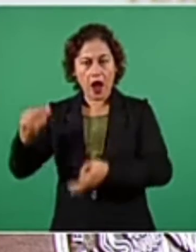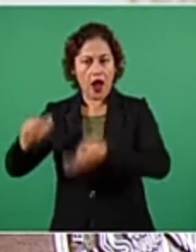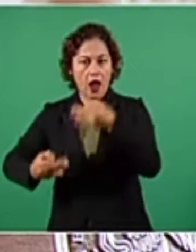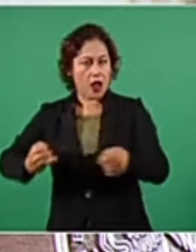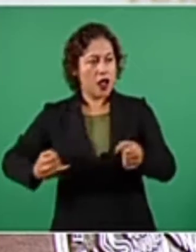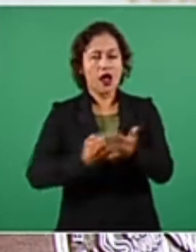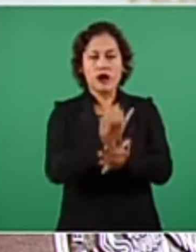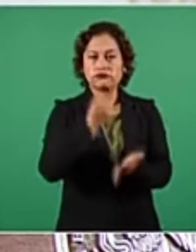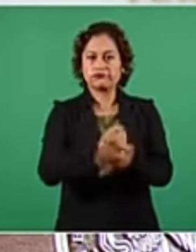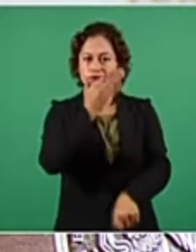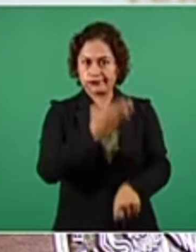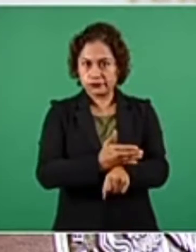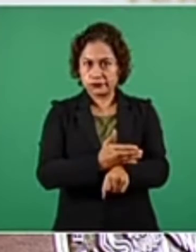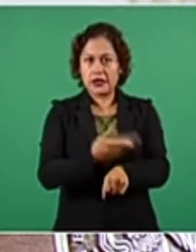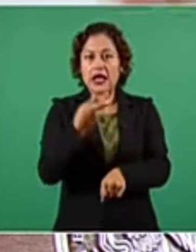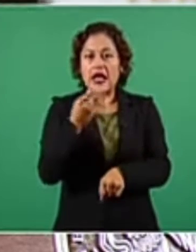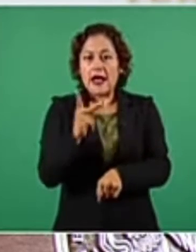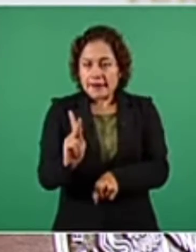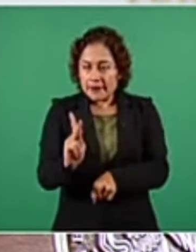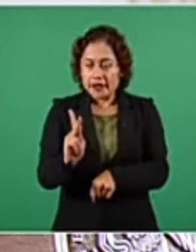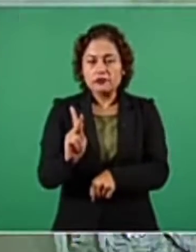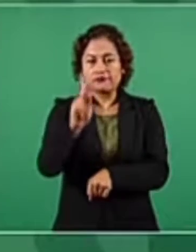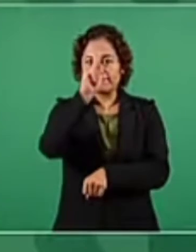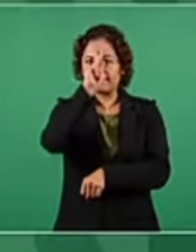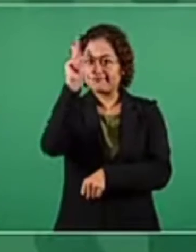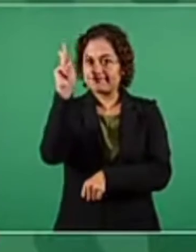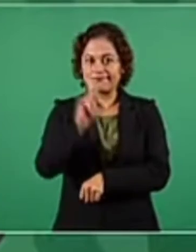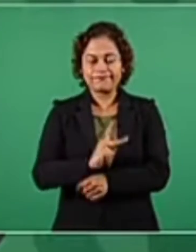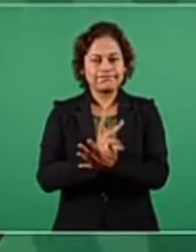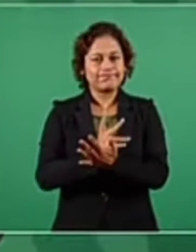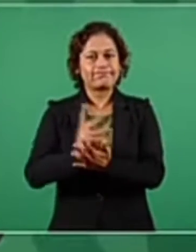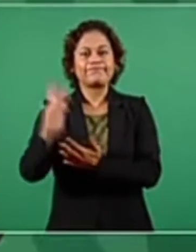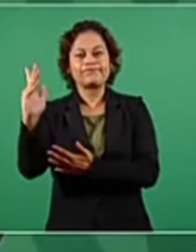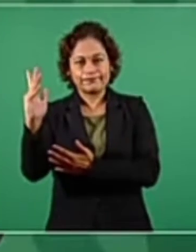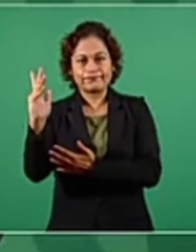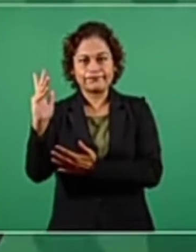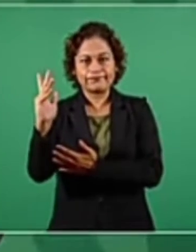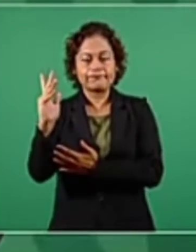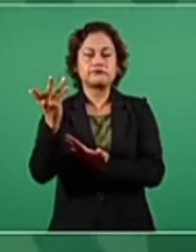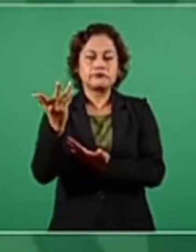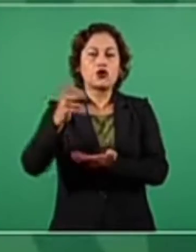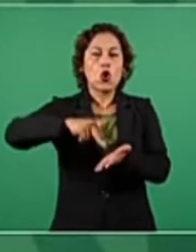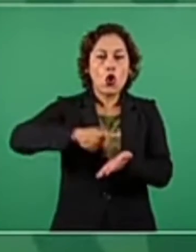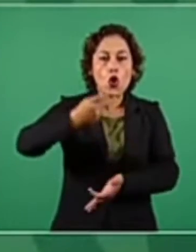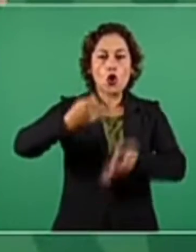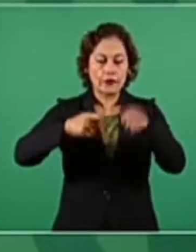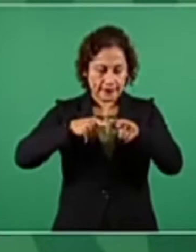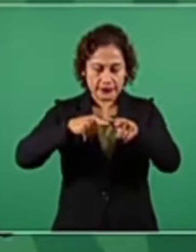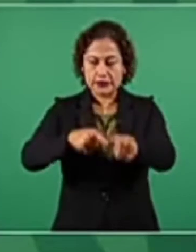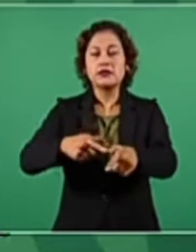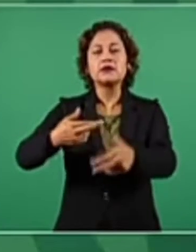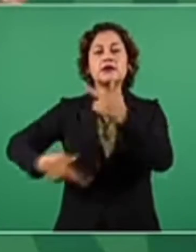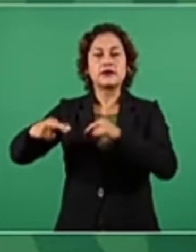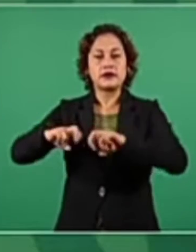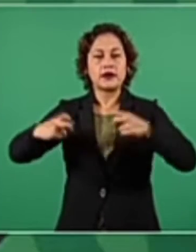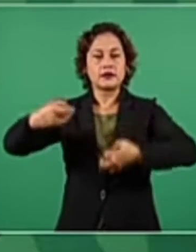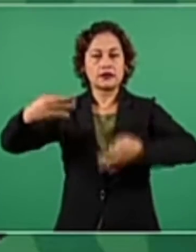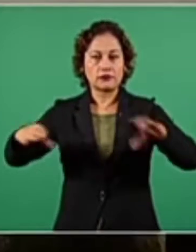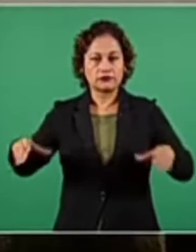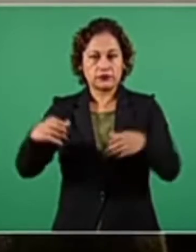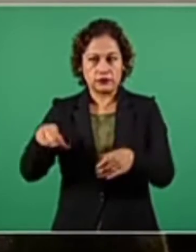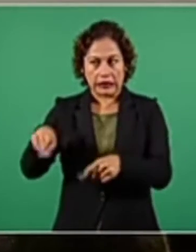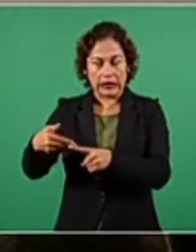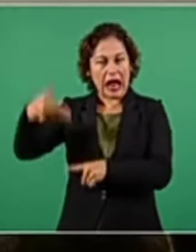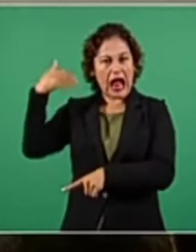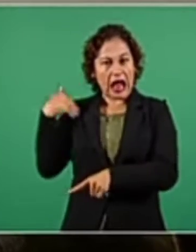la agravó y regresa al tribunal. Y el tribunal que había planteado de que se moderara,